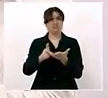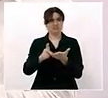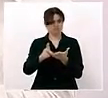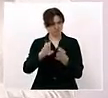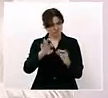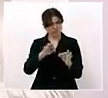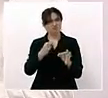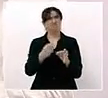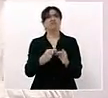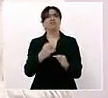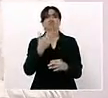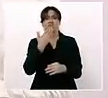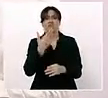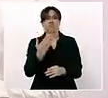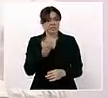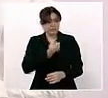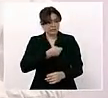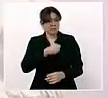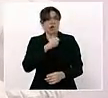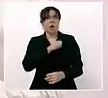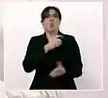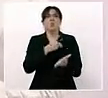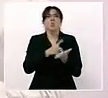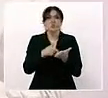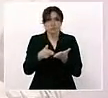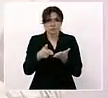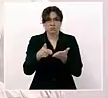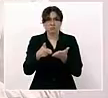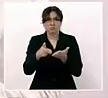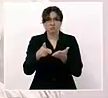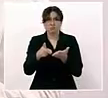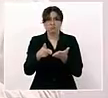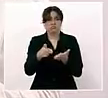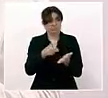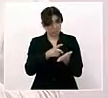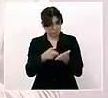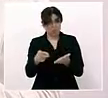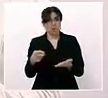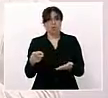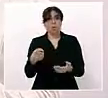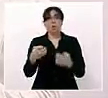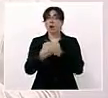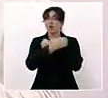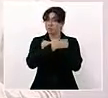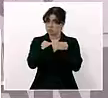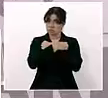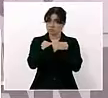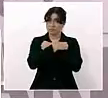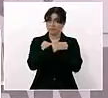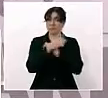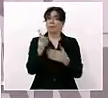la salud, a la educación, a la seguridad social.